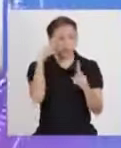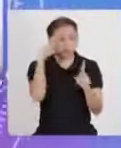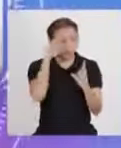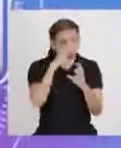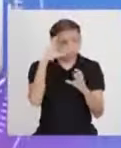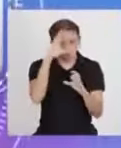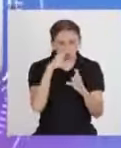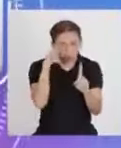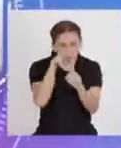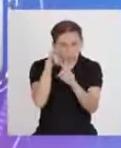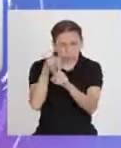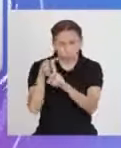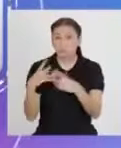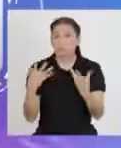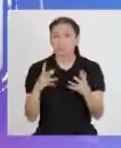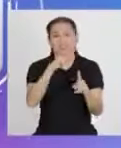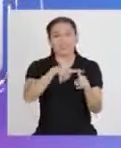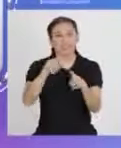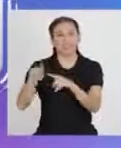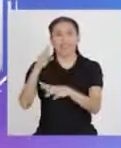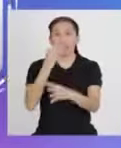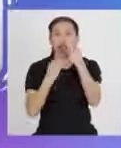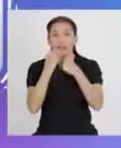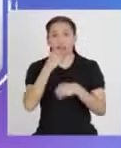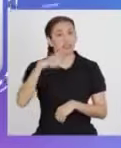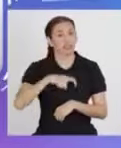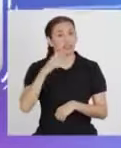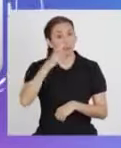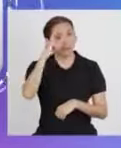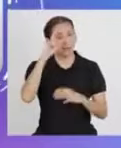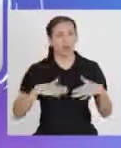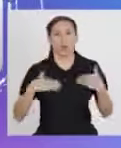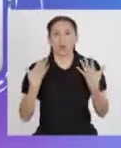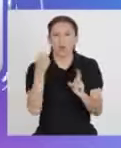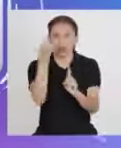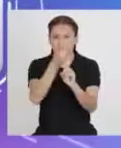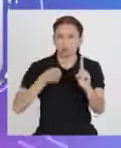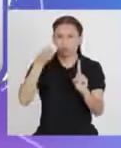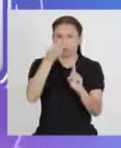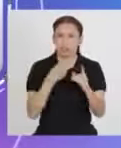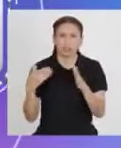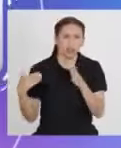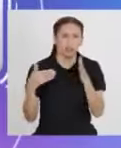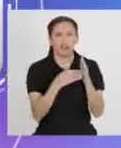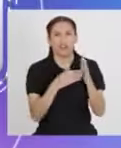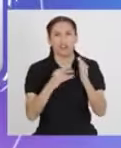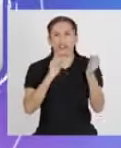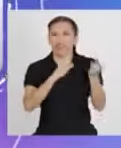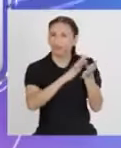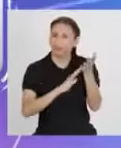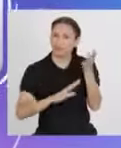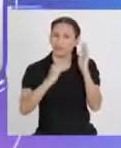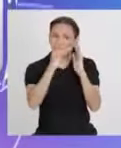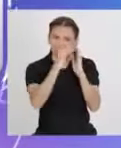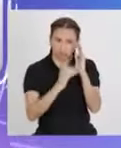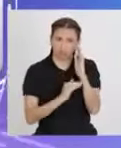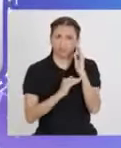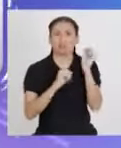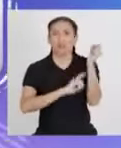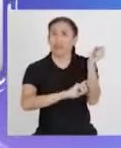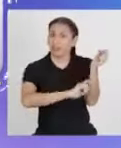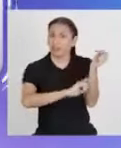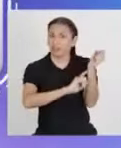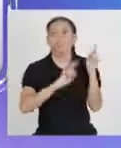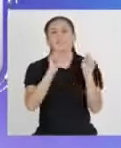identificar los alimentos necesarios para poder luchar contra la anemia y al mismo